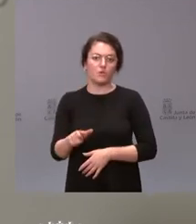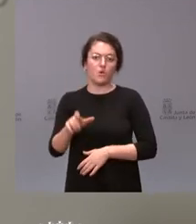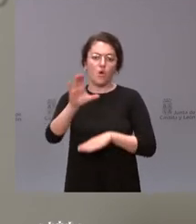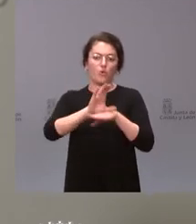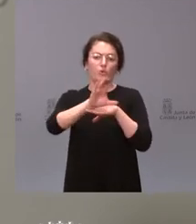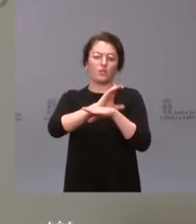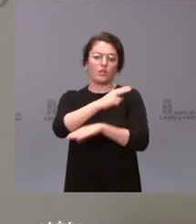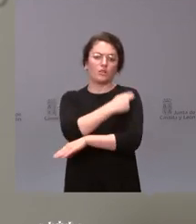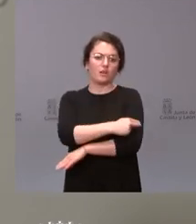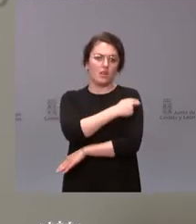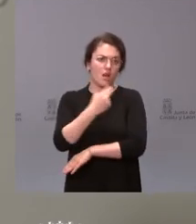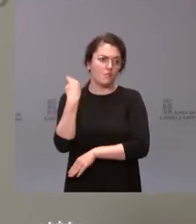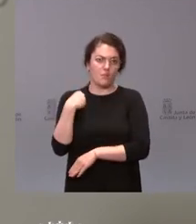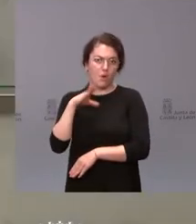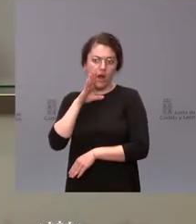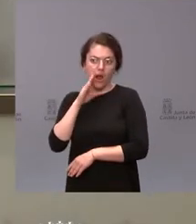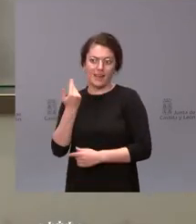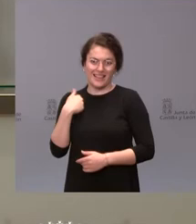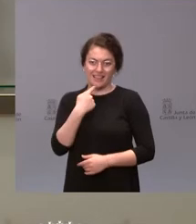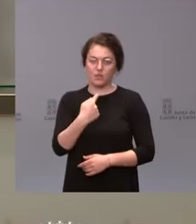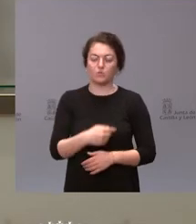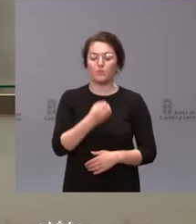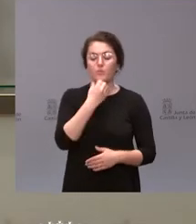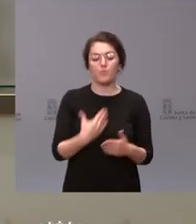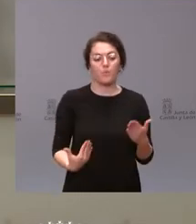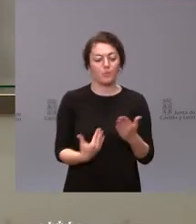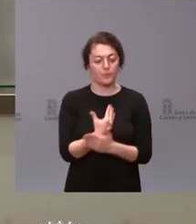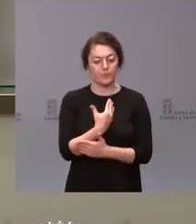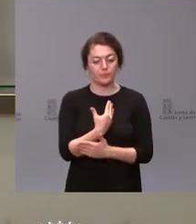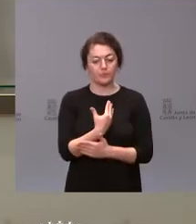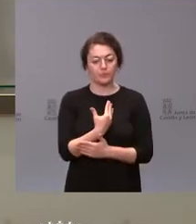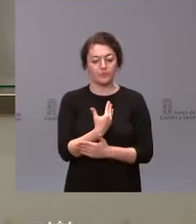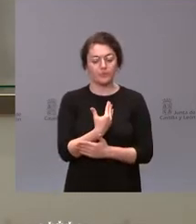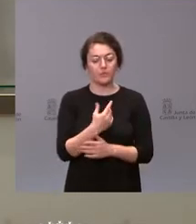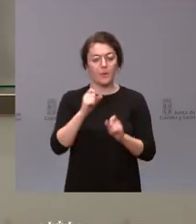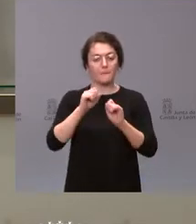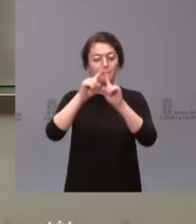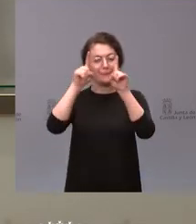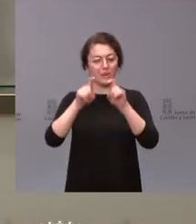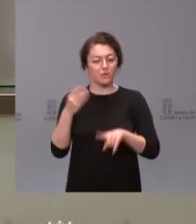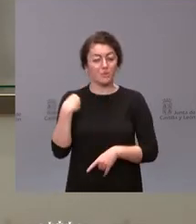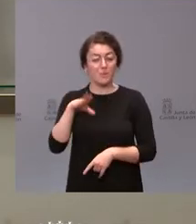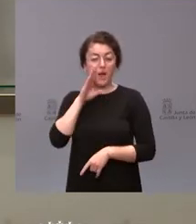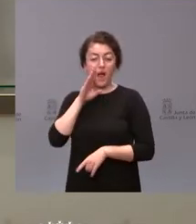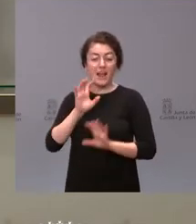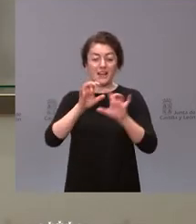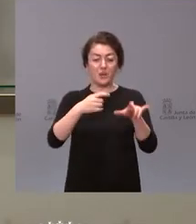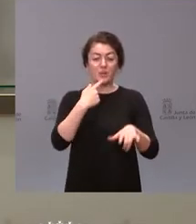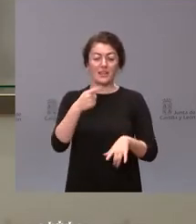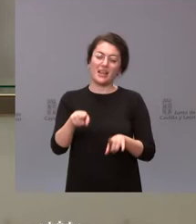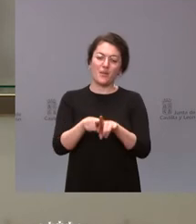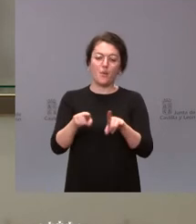declaraciones a las que usted hace referencia. Buenos días, portavoz. Yo le quería, insistiendo en la pregunta de León, se creó una mesa por León